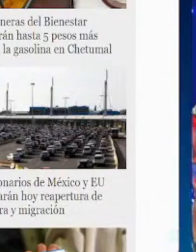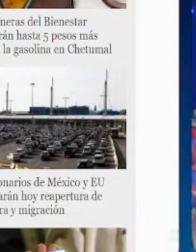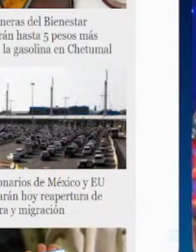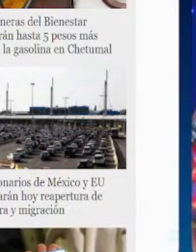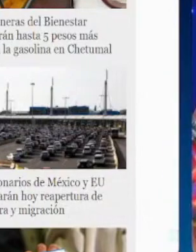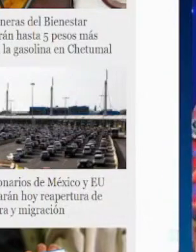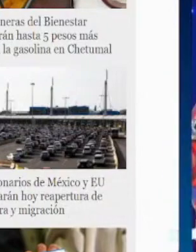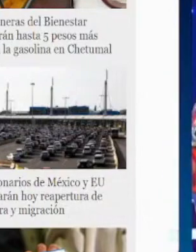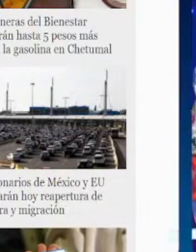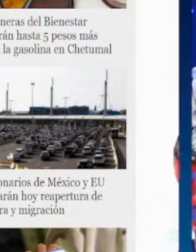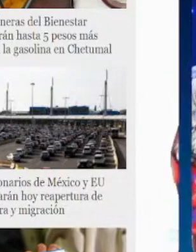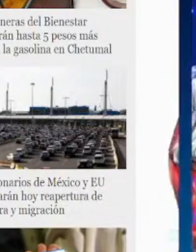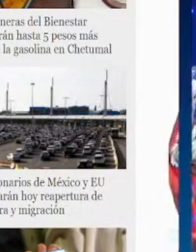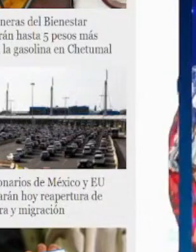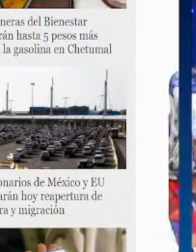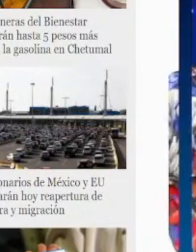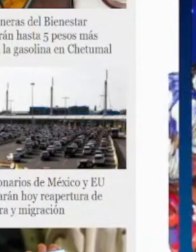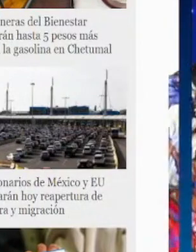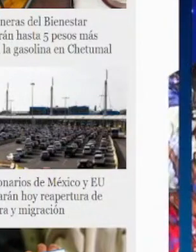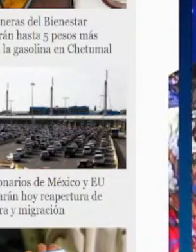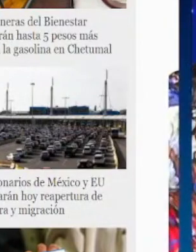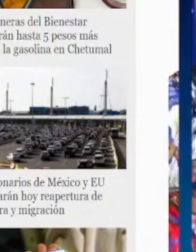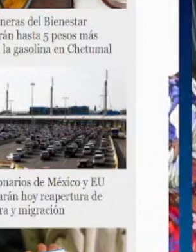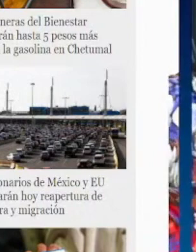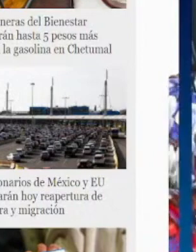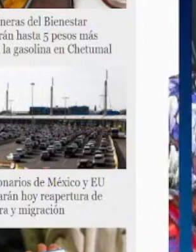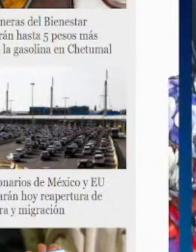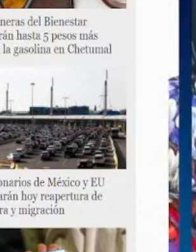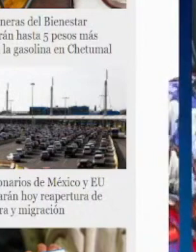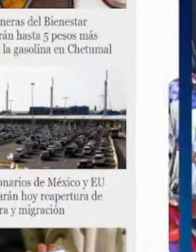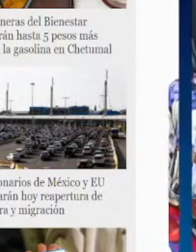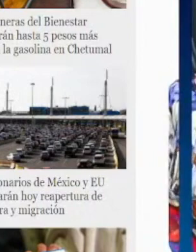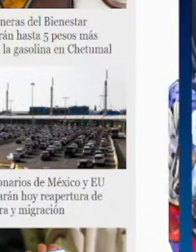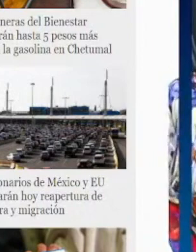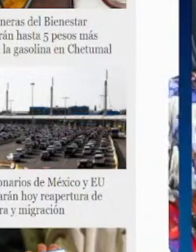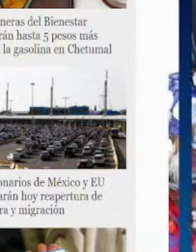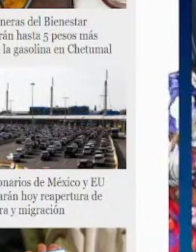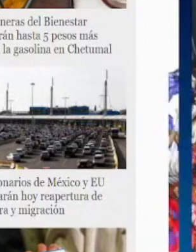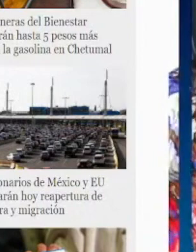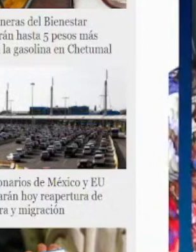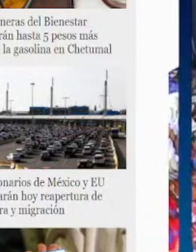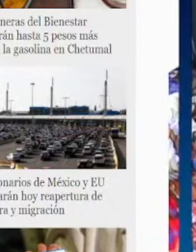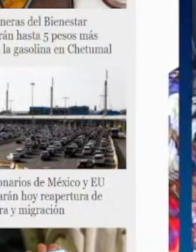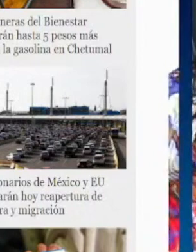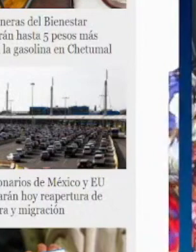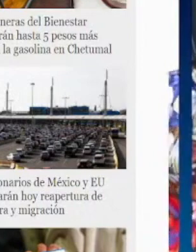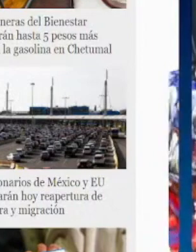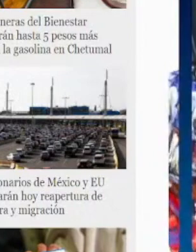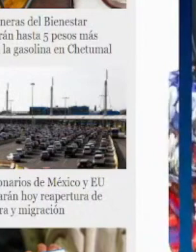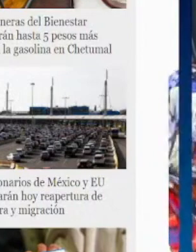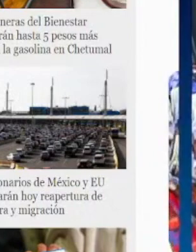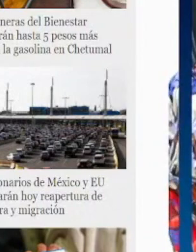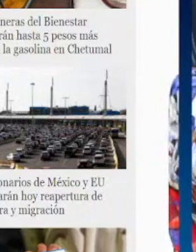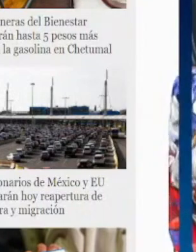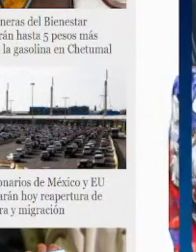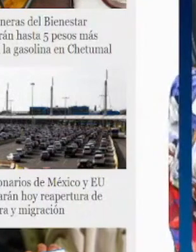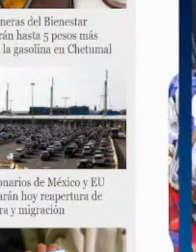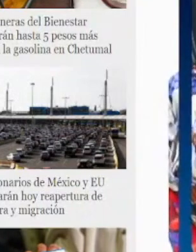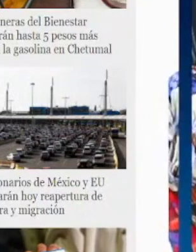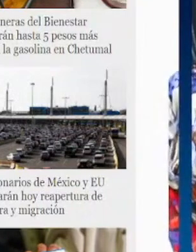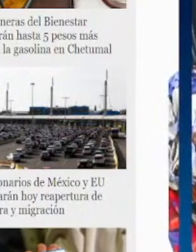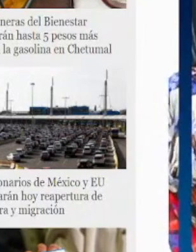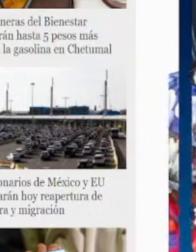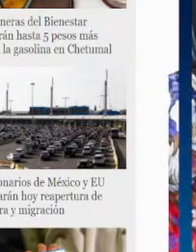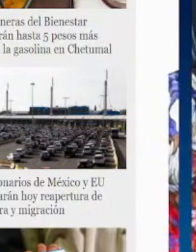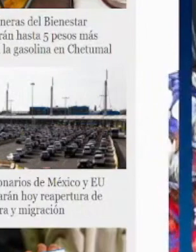además de la reforma que se busca impulsar en el poder judicial como lo mencionábamos para que el poder judicial realmente sirva